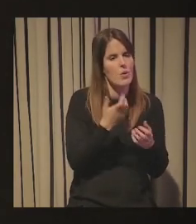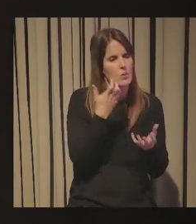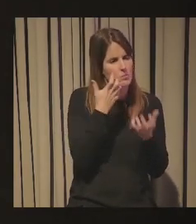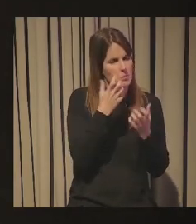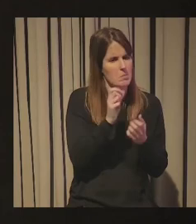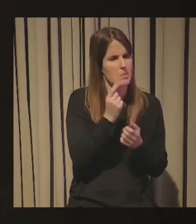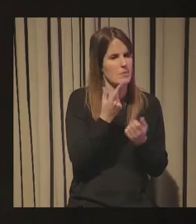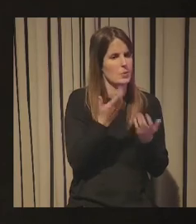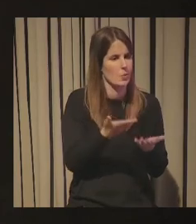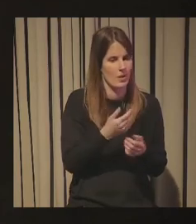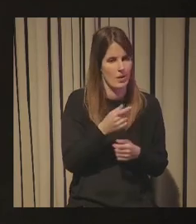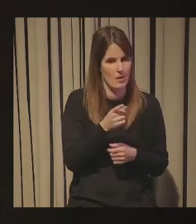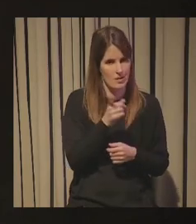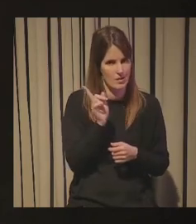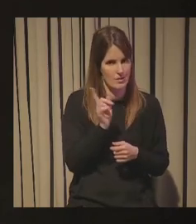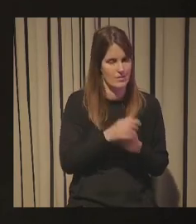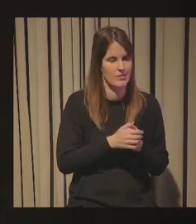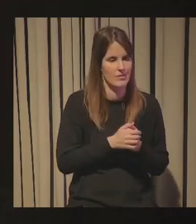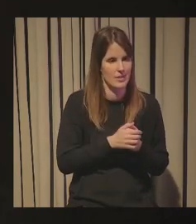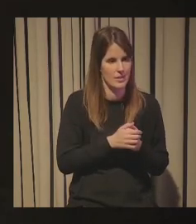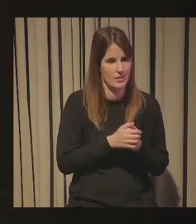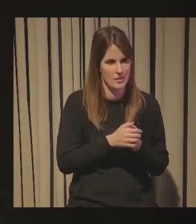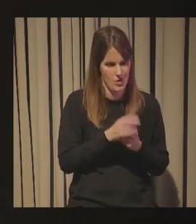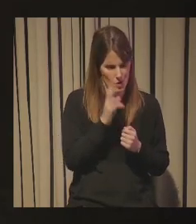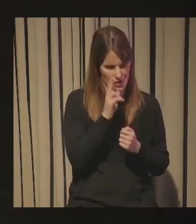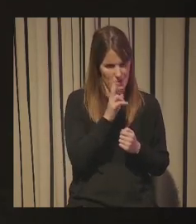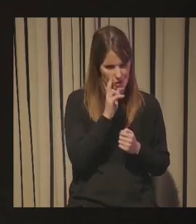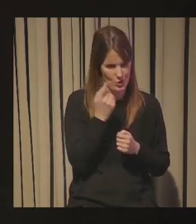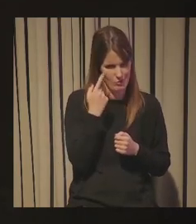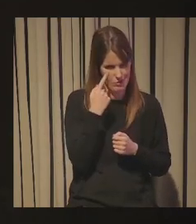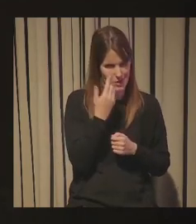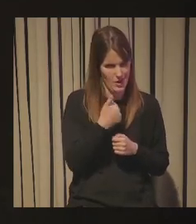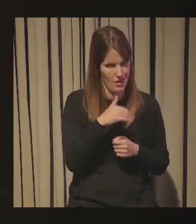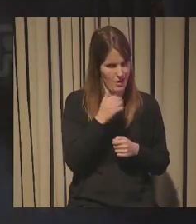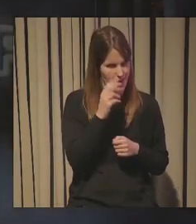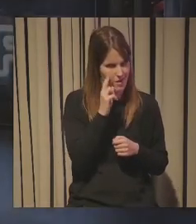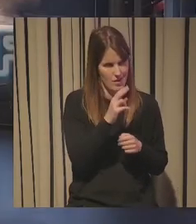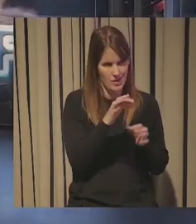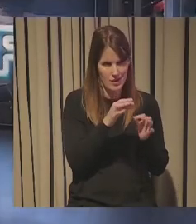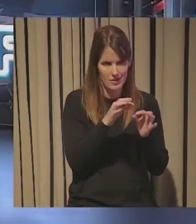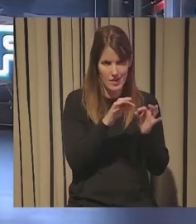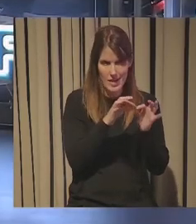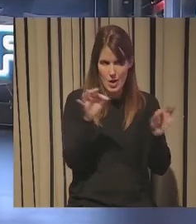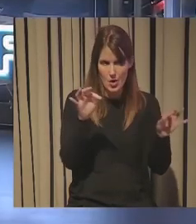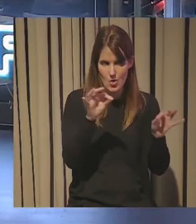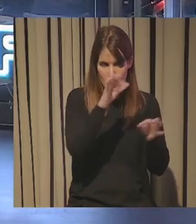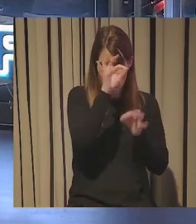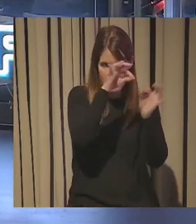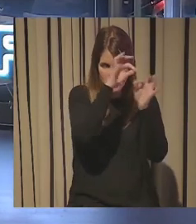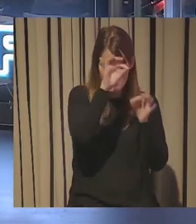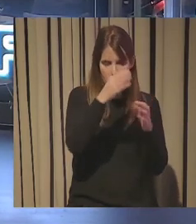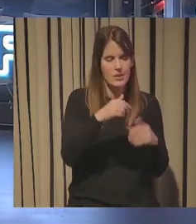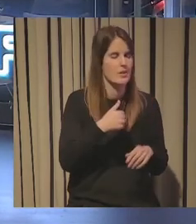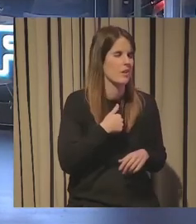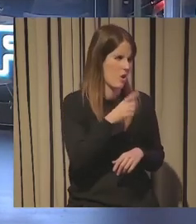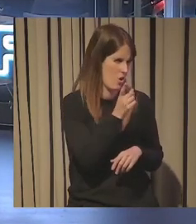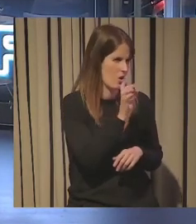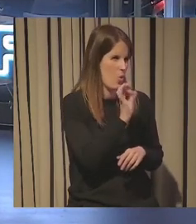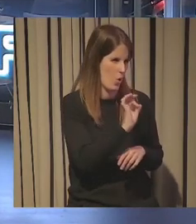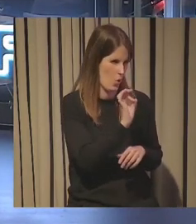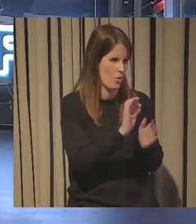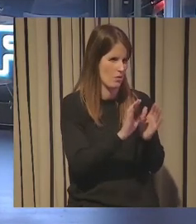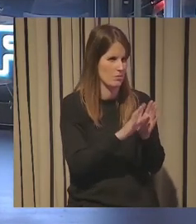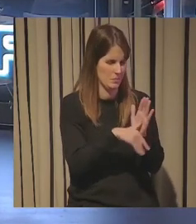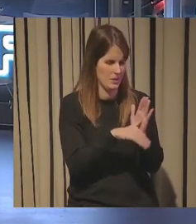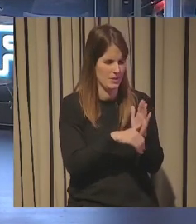la atención porque habéis hecho os he visto ¿habéis puesto vuestro hilo o no? ¿lo vamos a poner después? yo después después vale